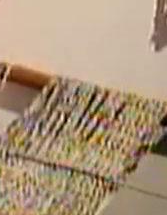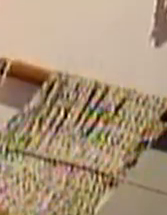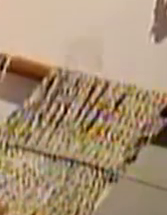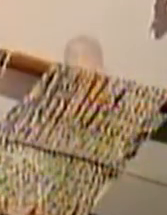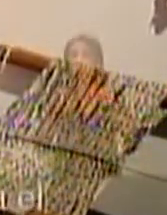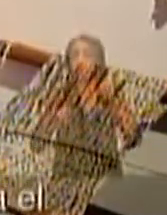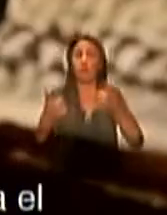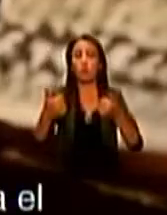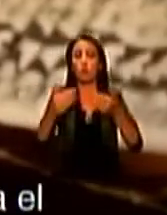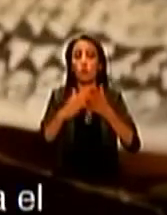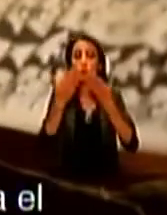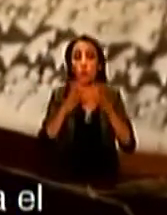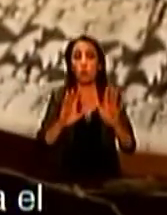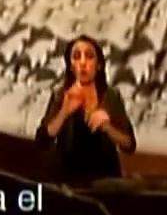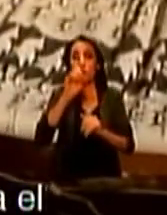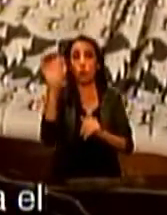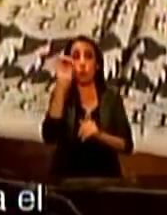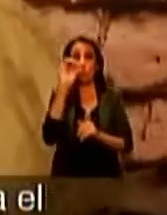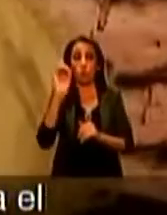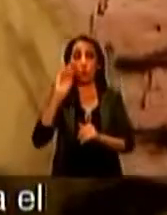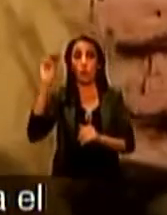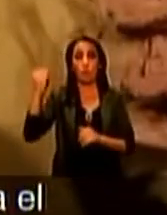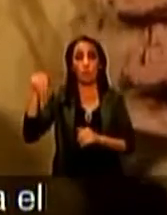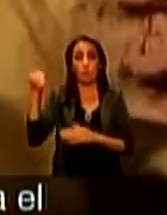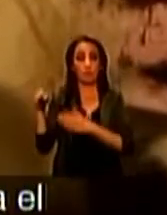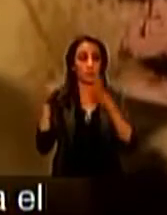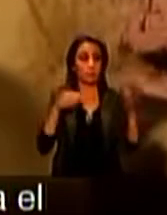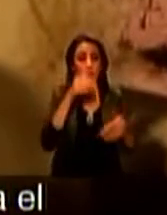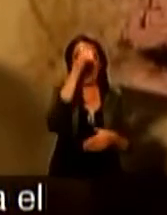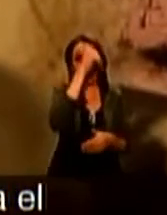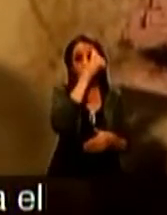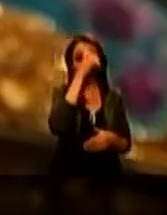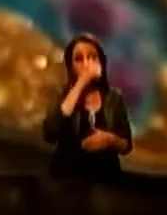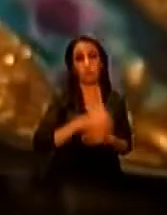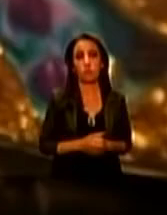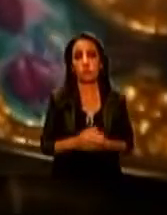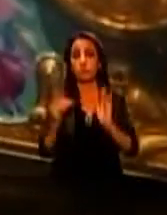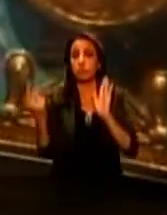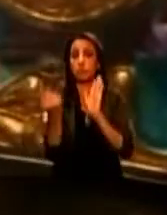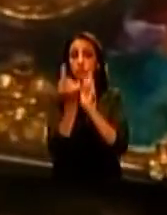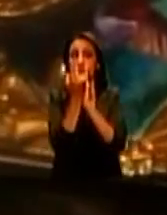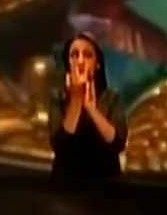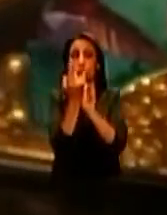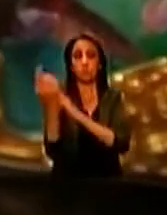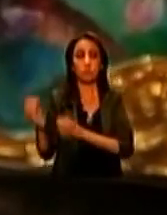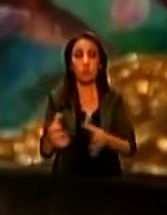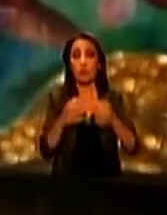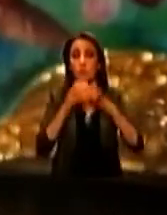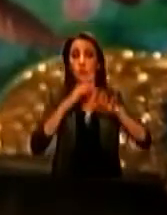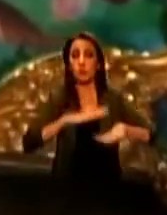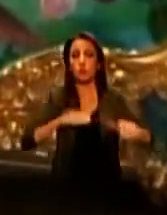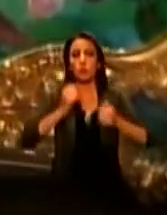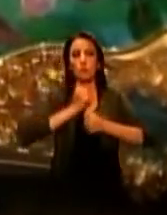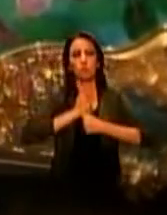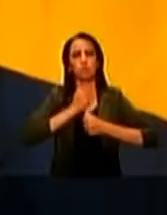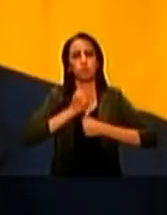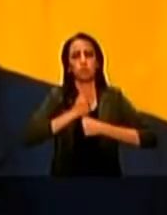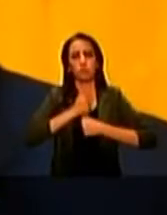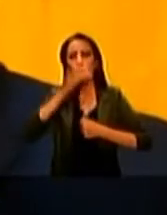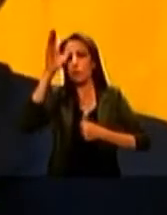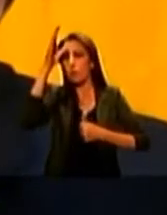La muestra estará abierta hasta el 1 de octubre de martes a domingo. Estamos frente a un patrimonio cultural nacional